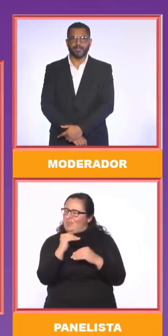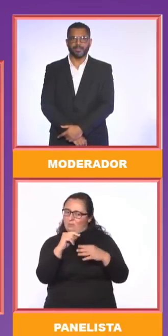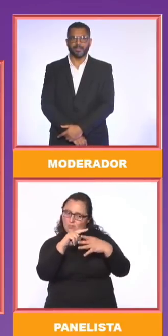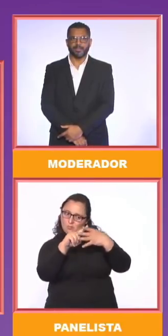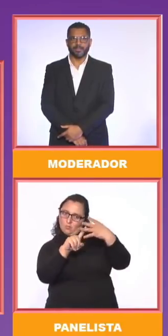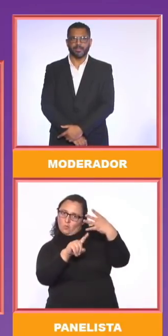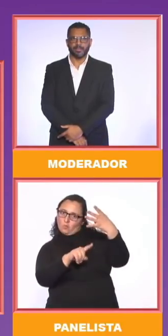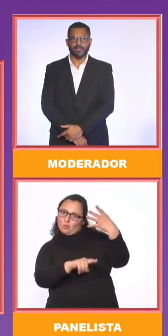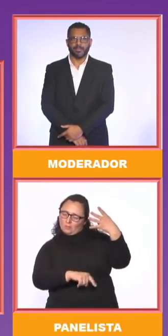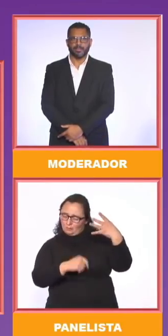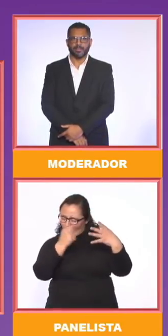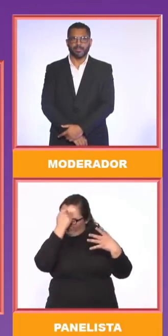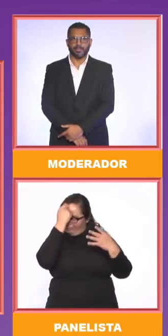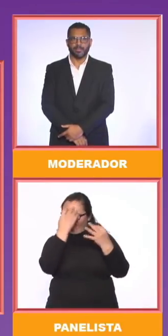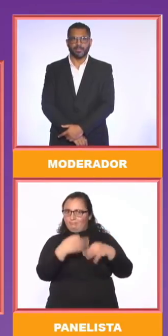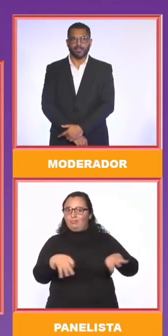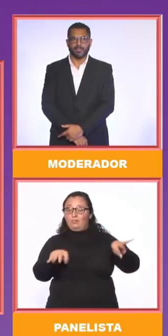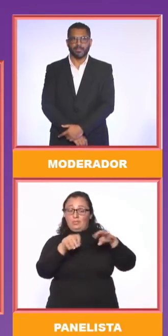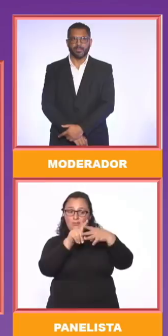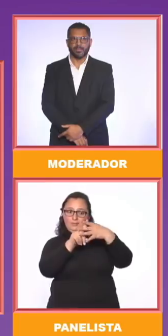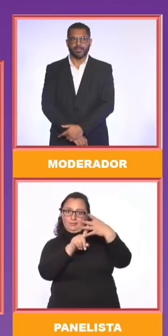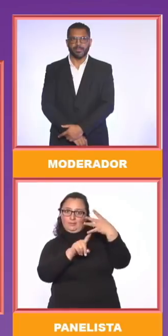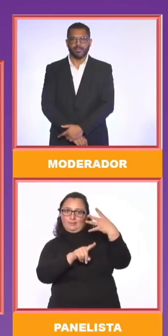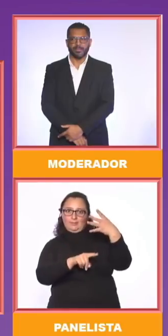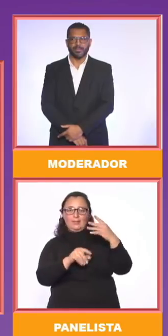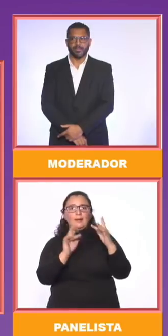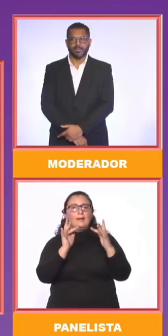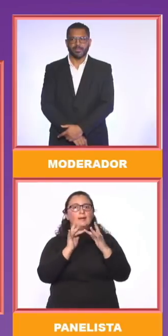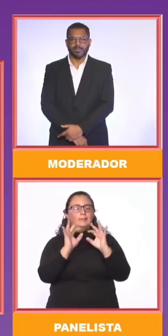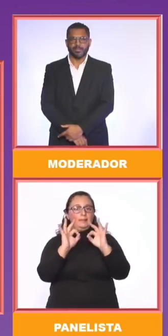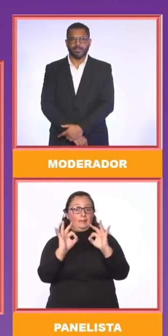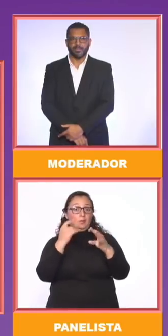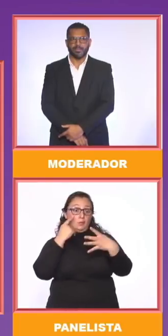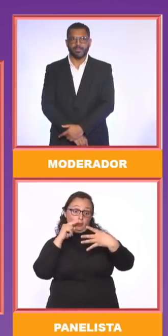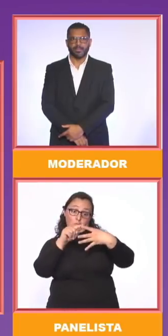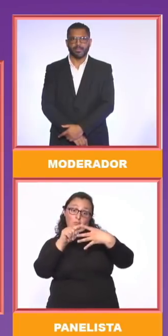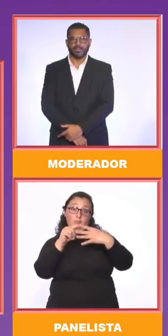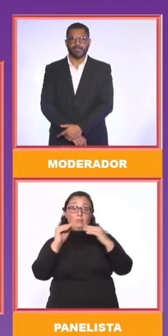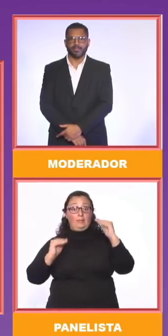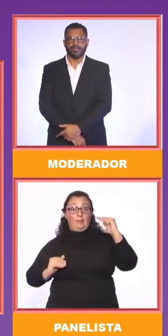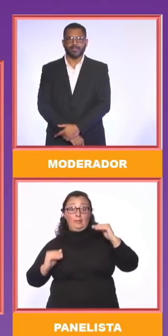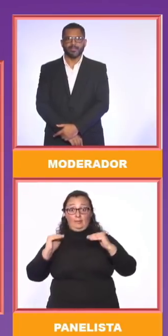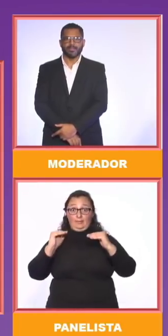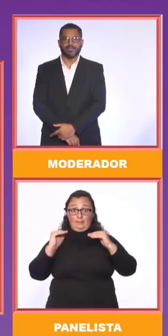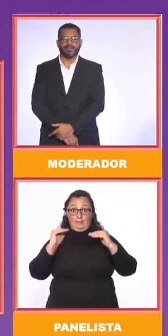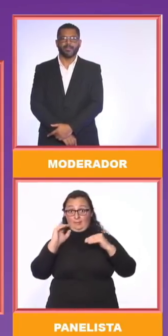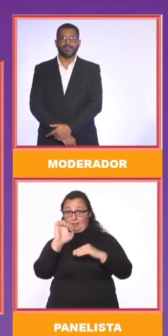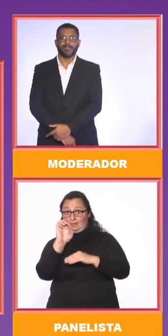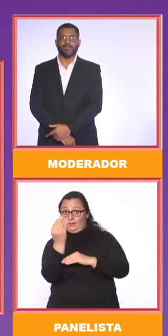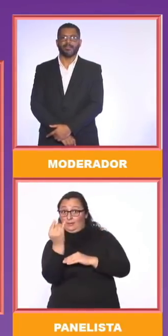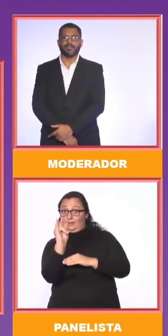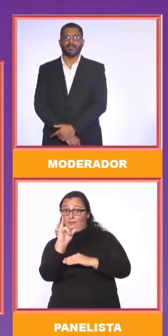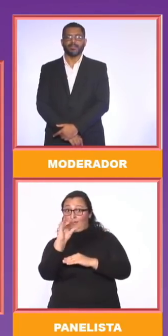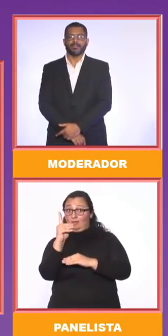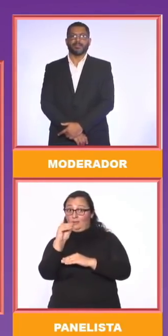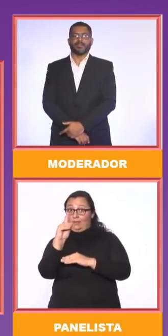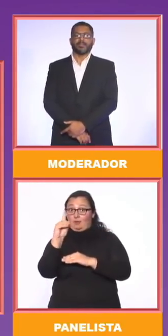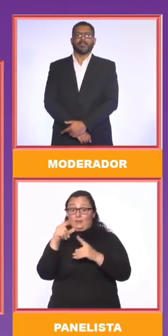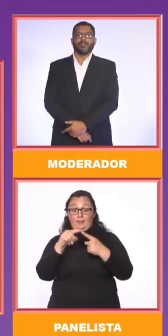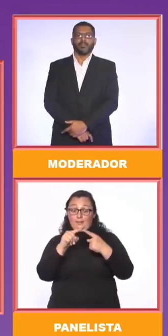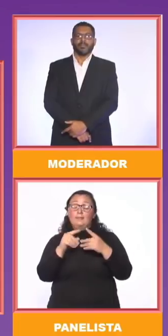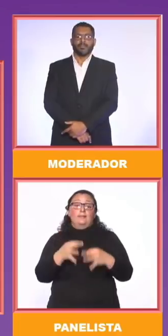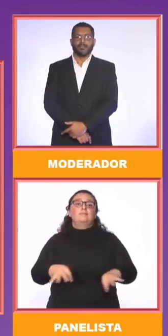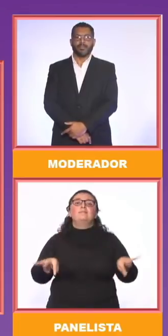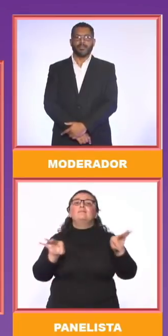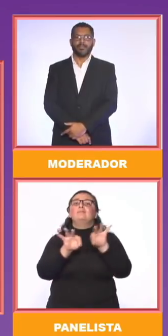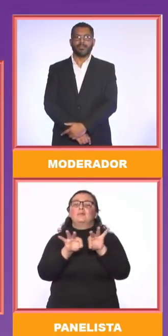trabajar. La equidad es un componente en la calidad. O sea, si yo tengo resultados muy desiguales por